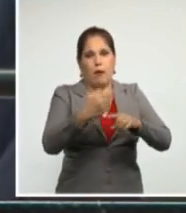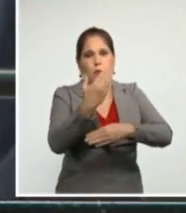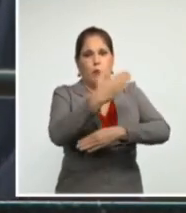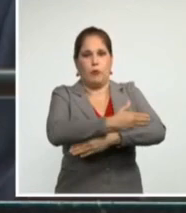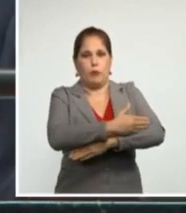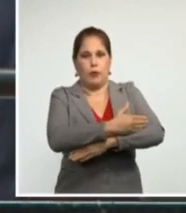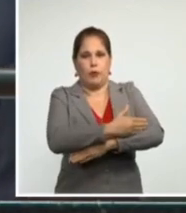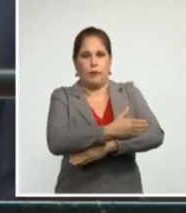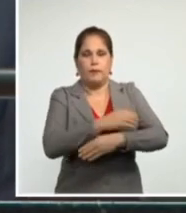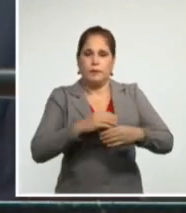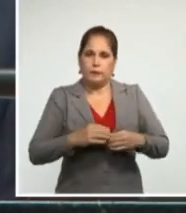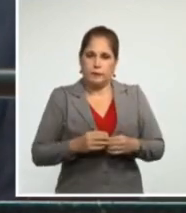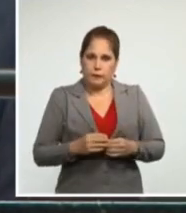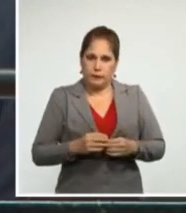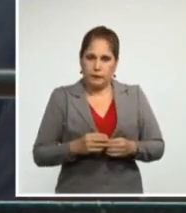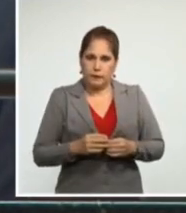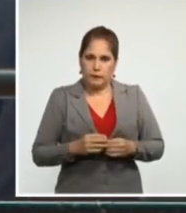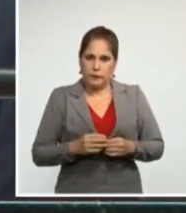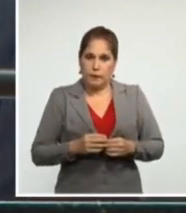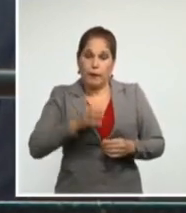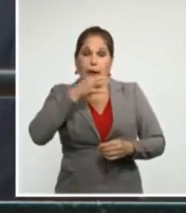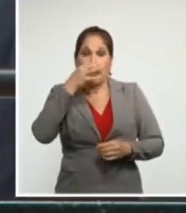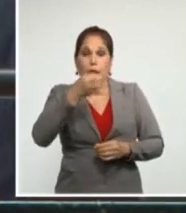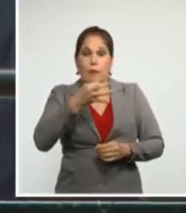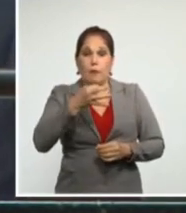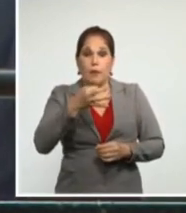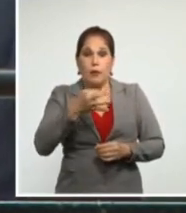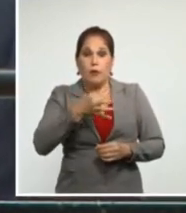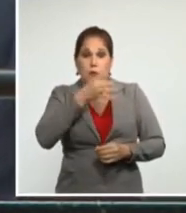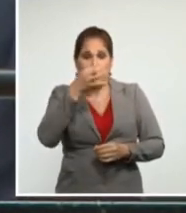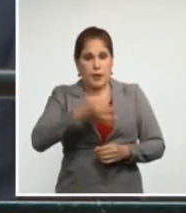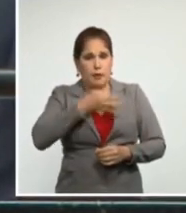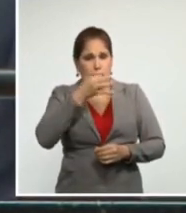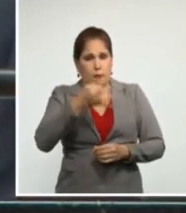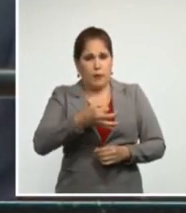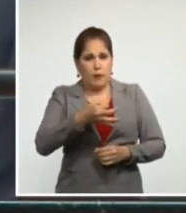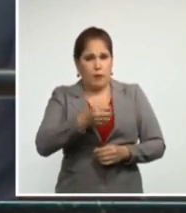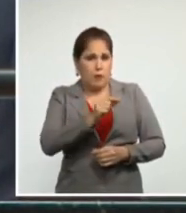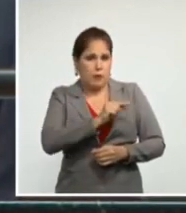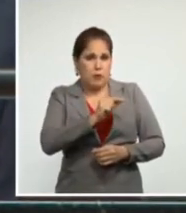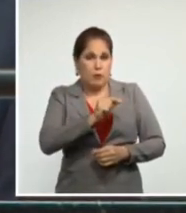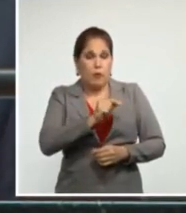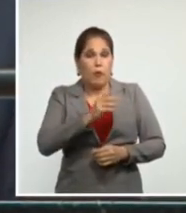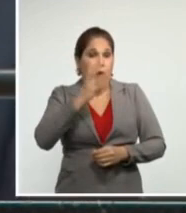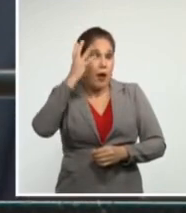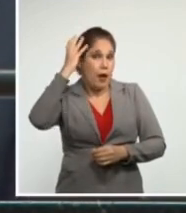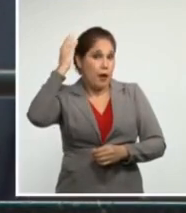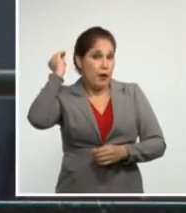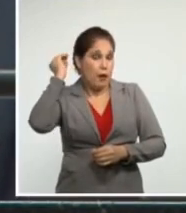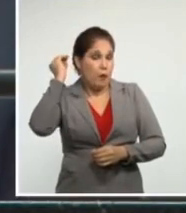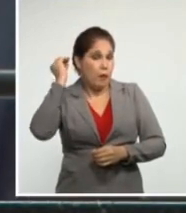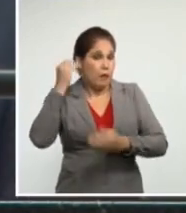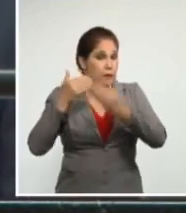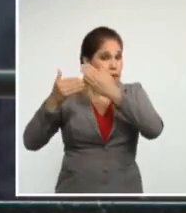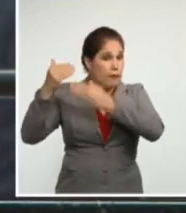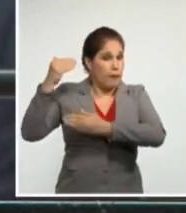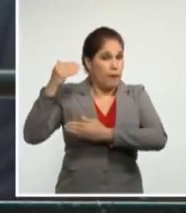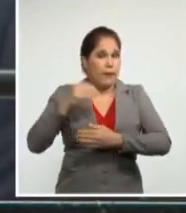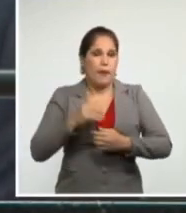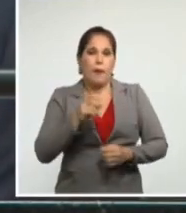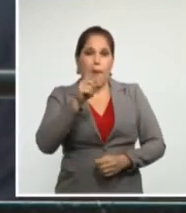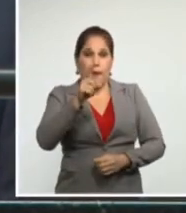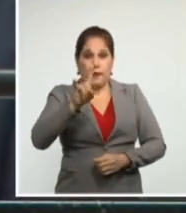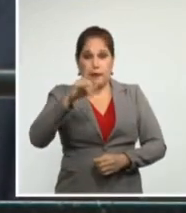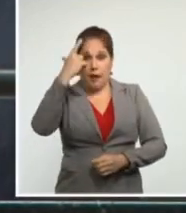Como expresó el general de ejército Raúl Castro el pasado 16 de abril